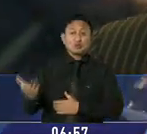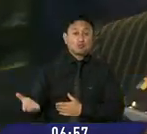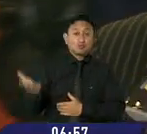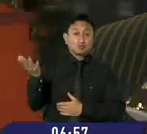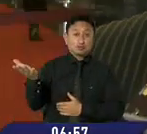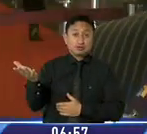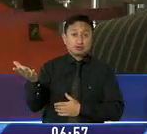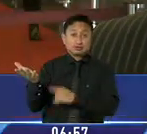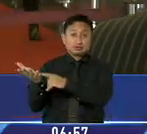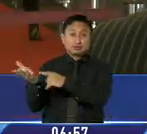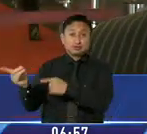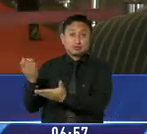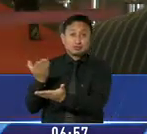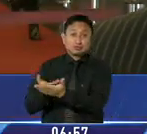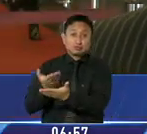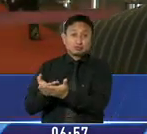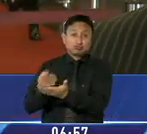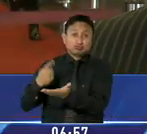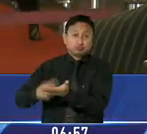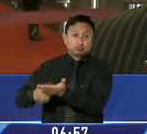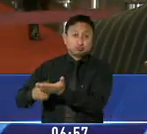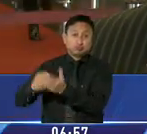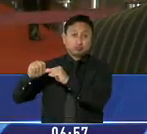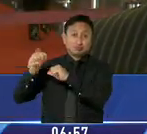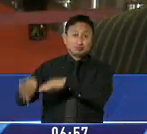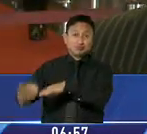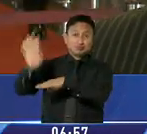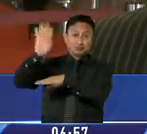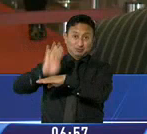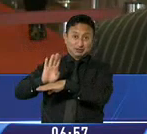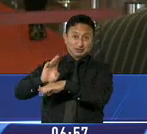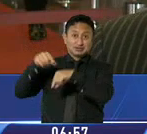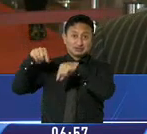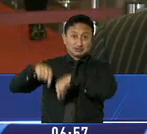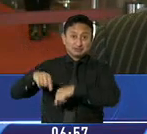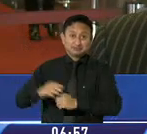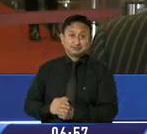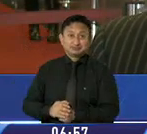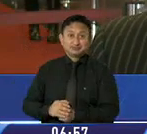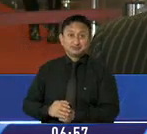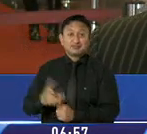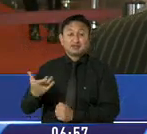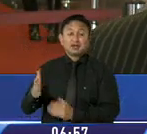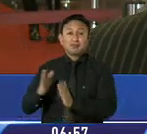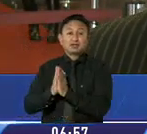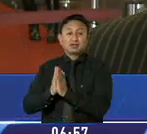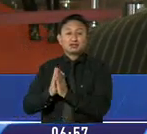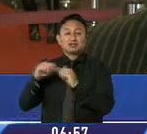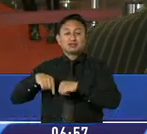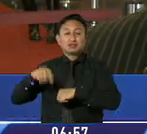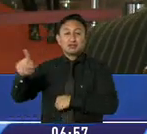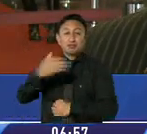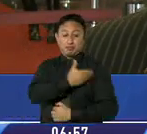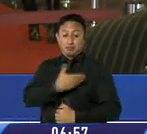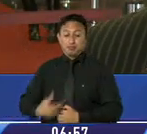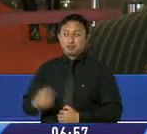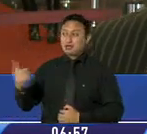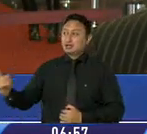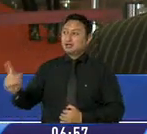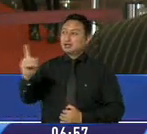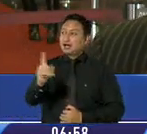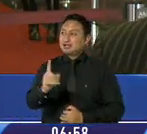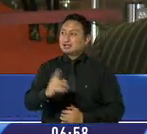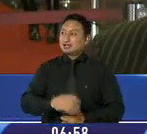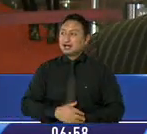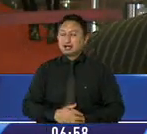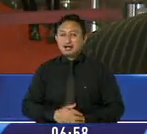sometido a consideración y análisis del pleno, en el que están pidiendo que comparezca el presidente de la república a